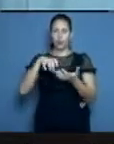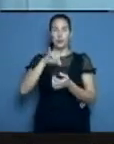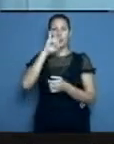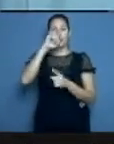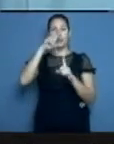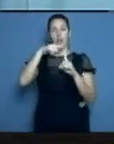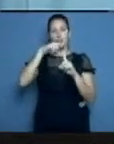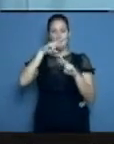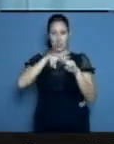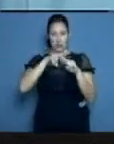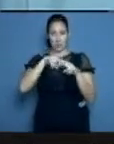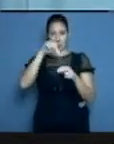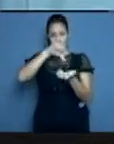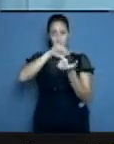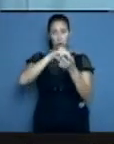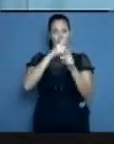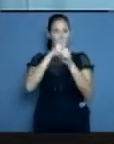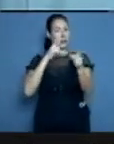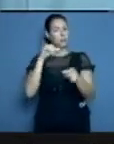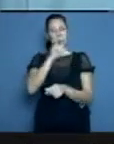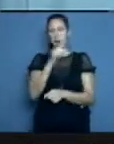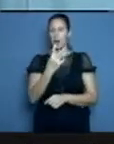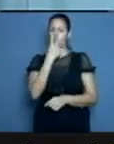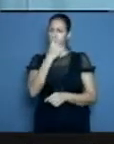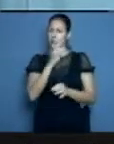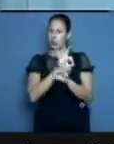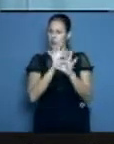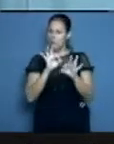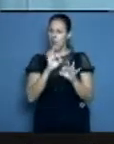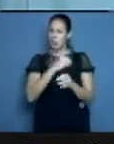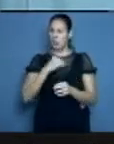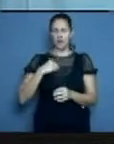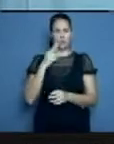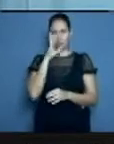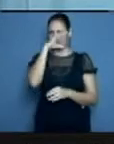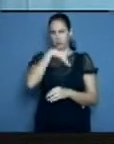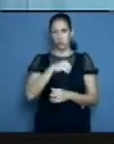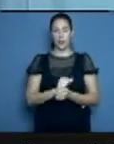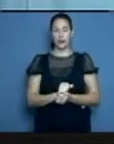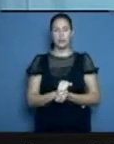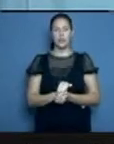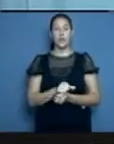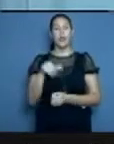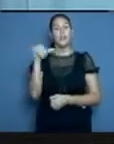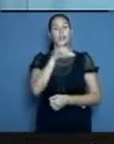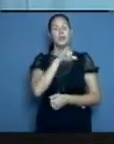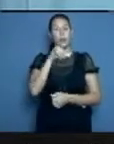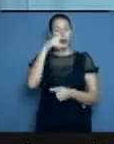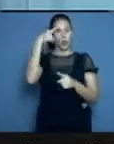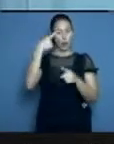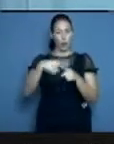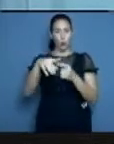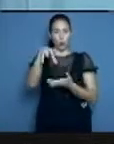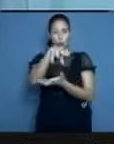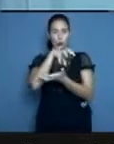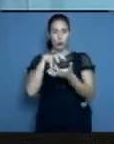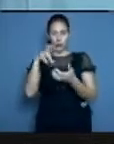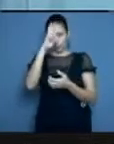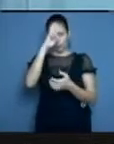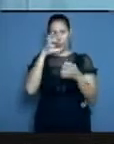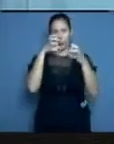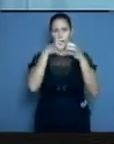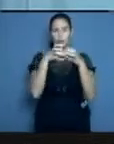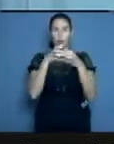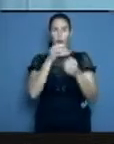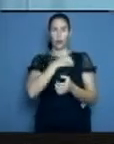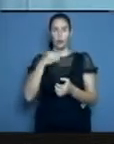también del protocolo, no se está cumpliendo en casi todas las áreas de salud. Sí es verdad, se está accionando en algunos lugares y sobre todo en las